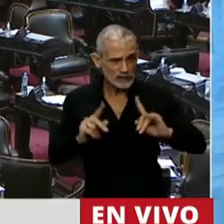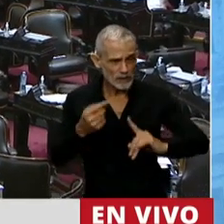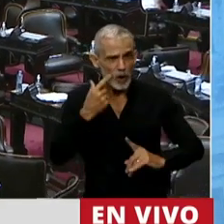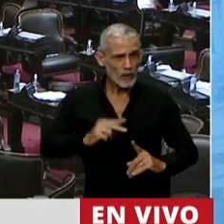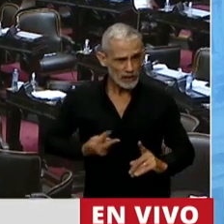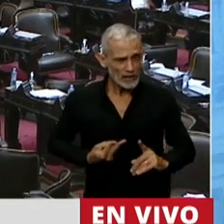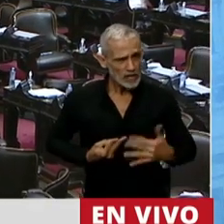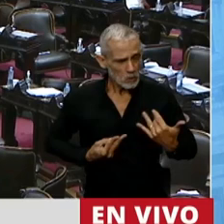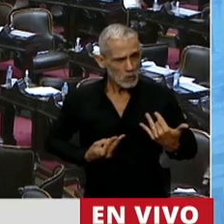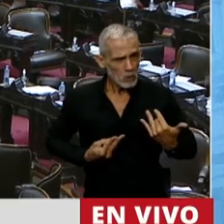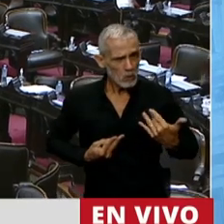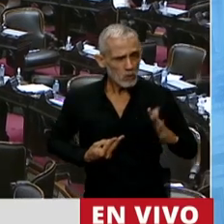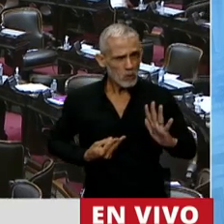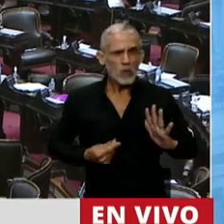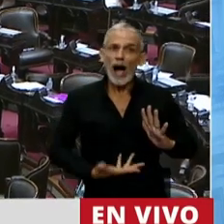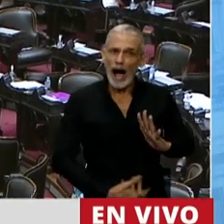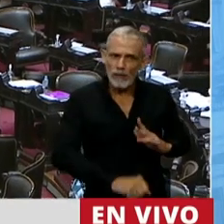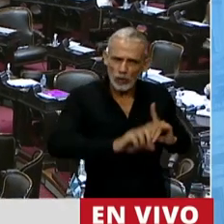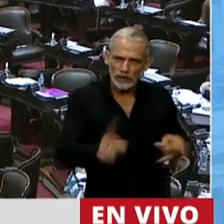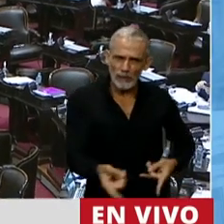que también abortan.